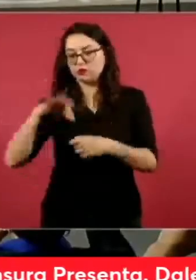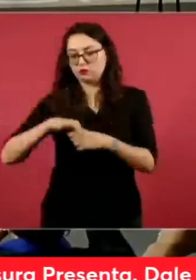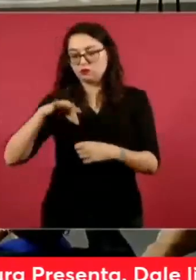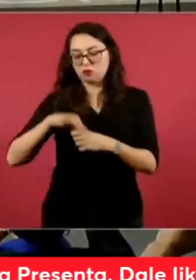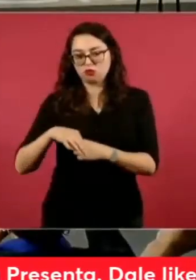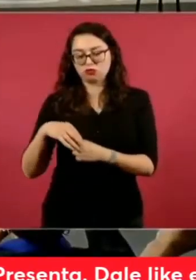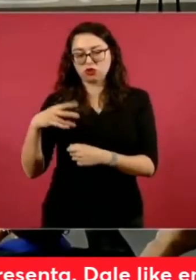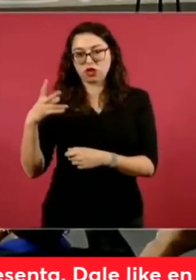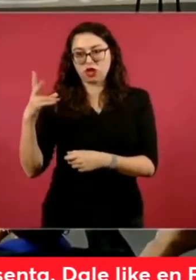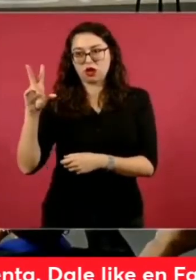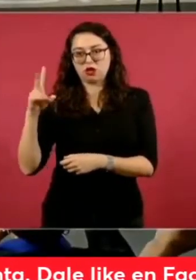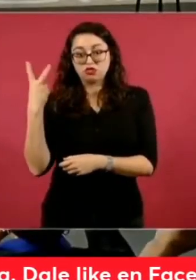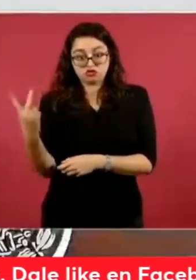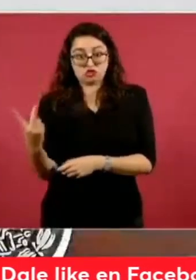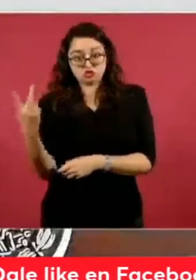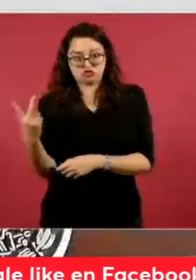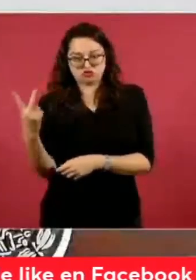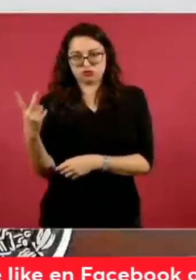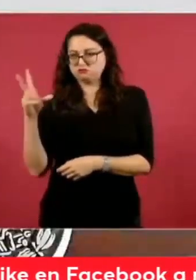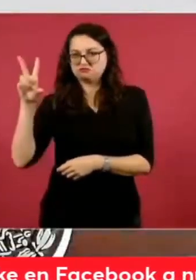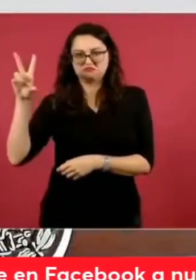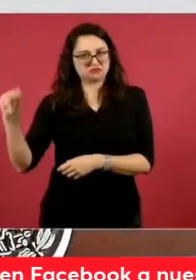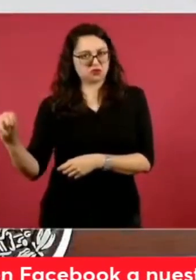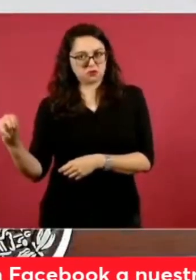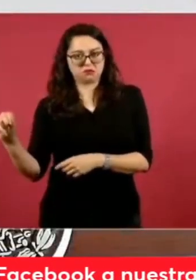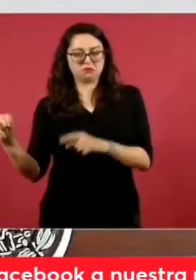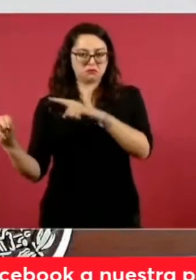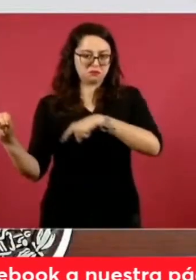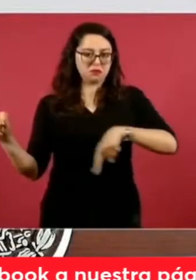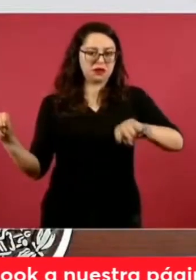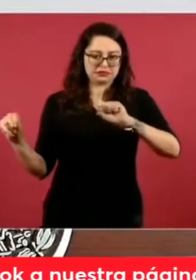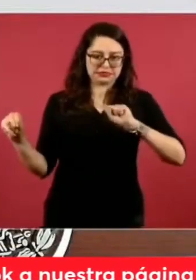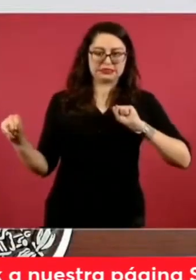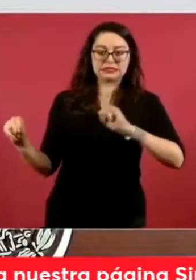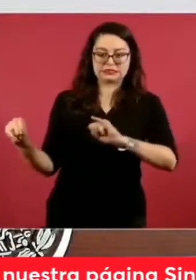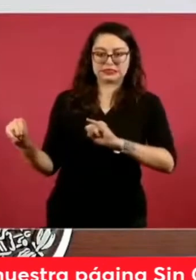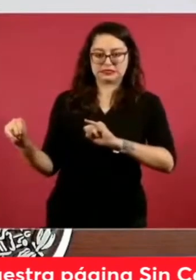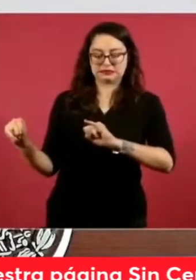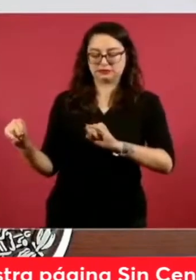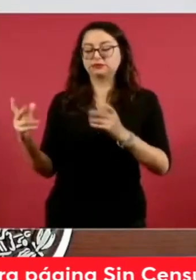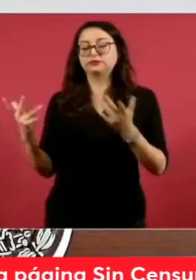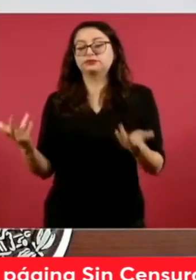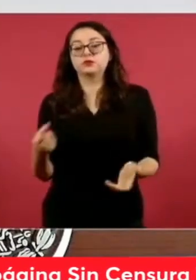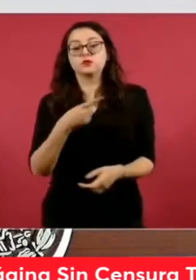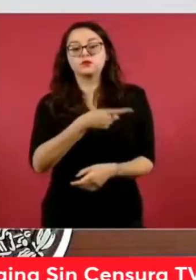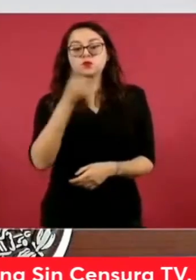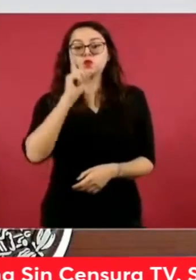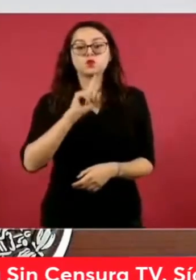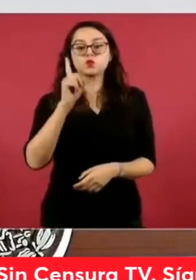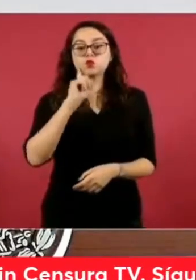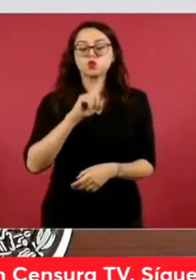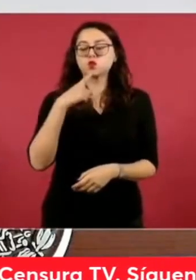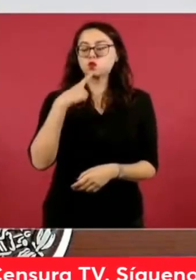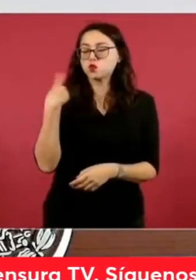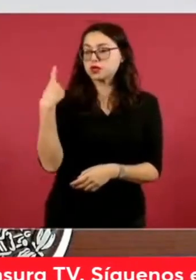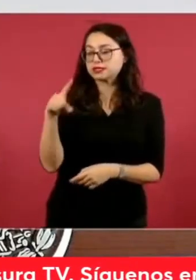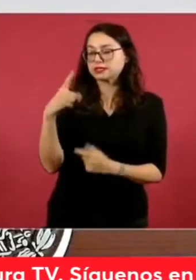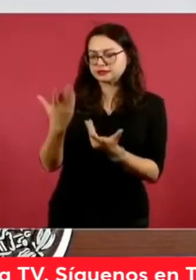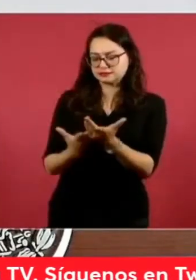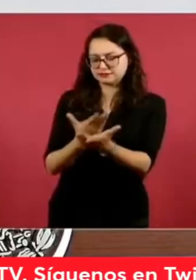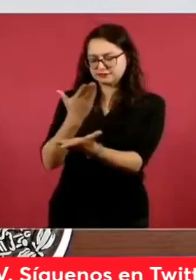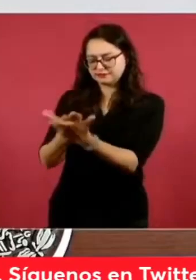Otálora y Reyes Rodríguez, se desechó la demanda de Xochitl Gálvez por carecer de interés